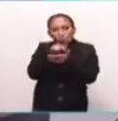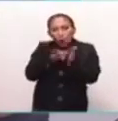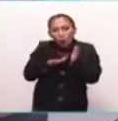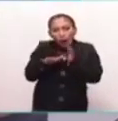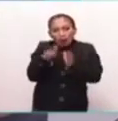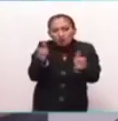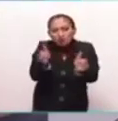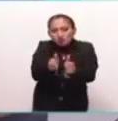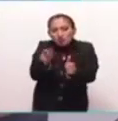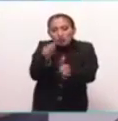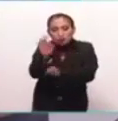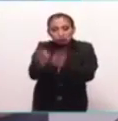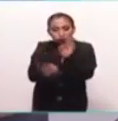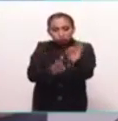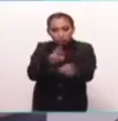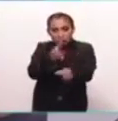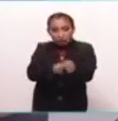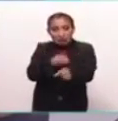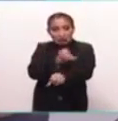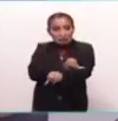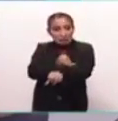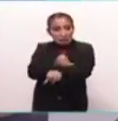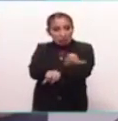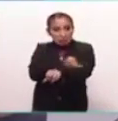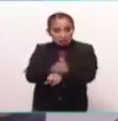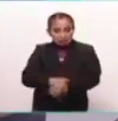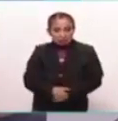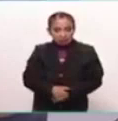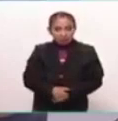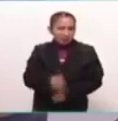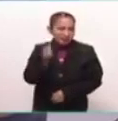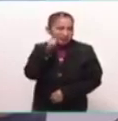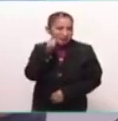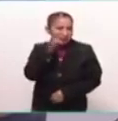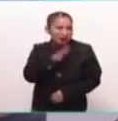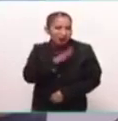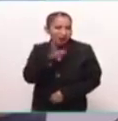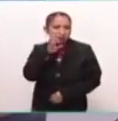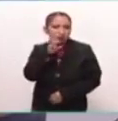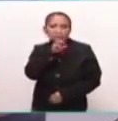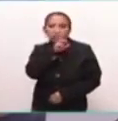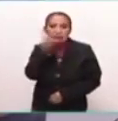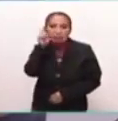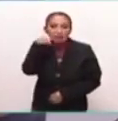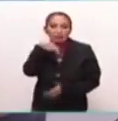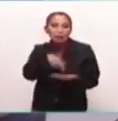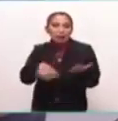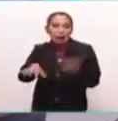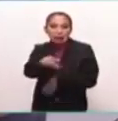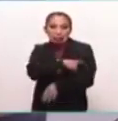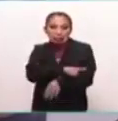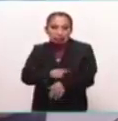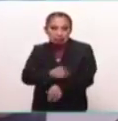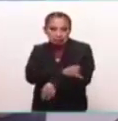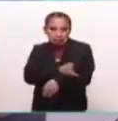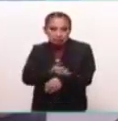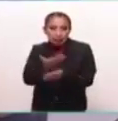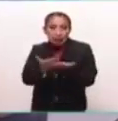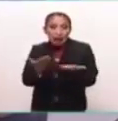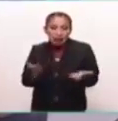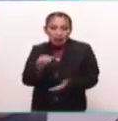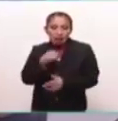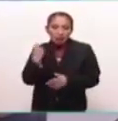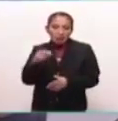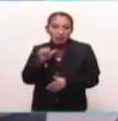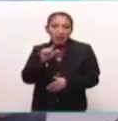natural protegida en Iztapalapa. Por lo general, siempre tenemos noticias complicadas de esta delegación, hoy alcaldía.